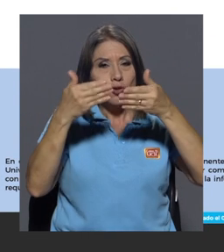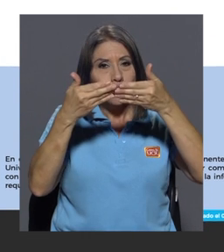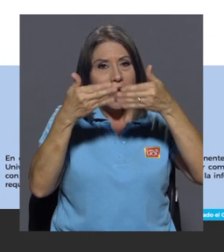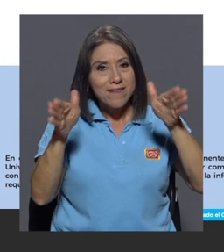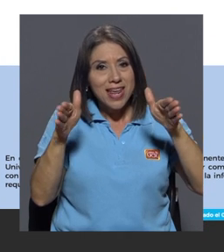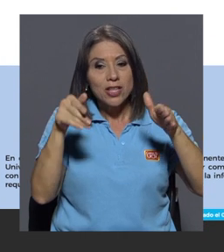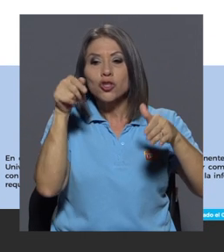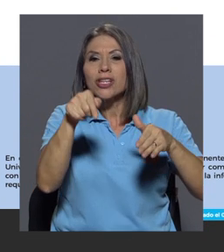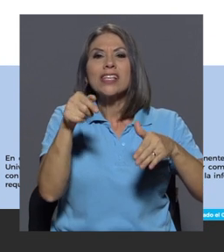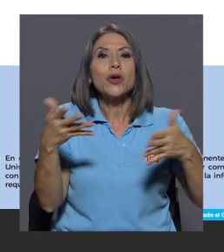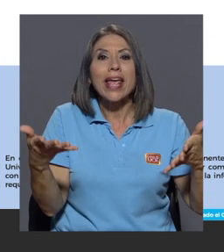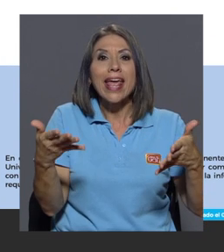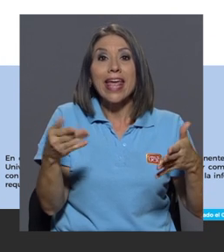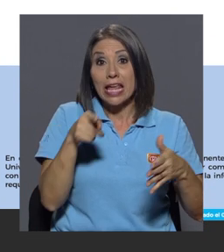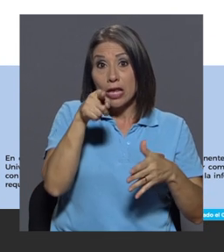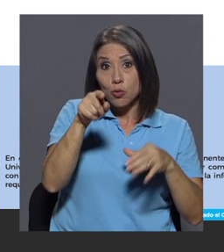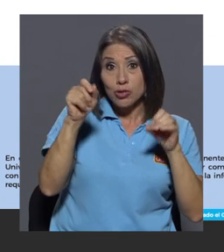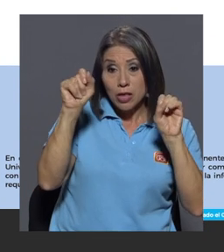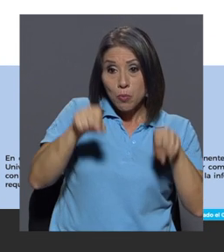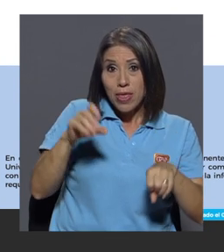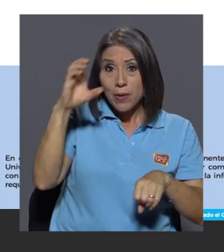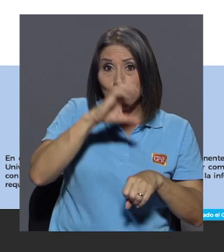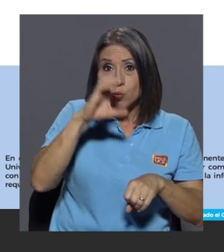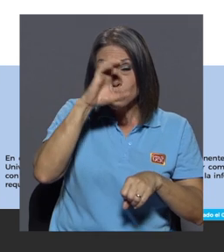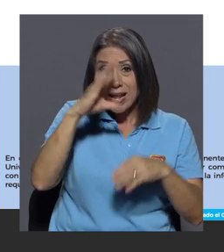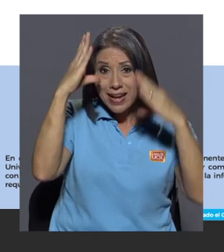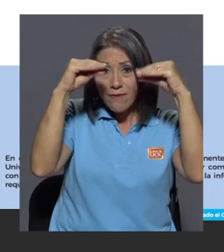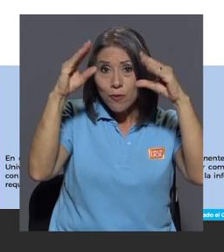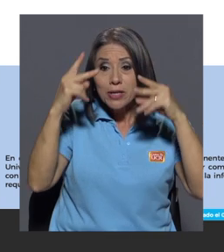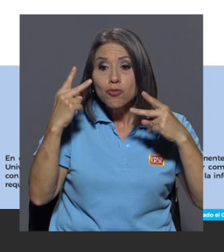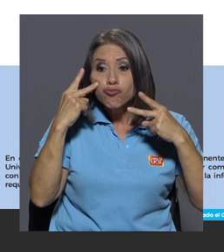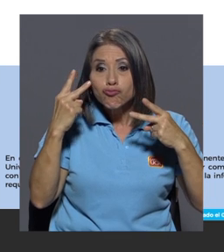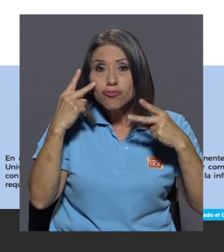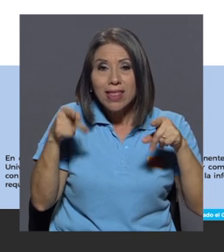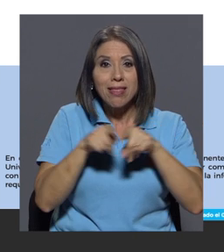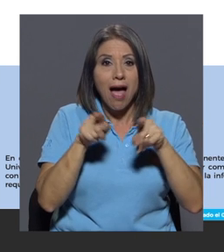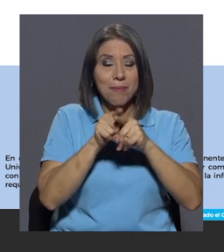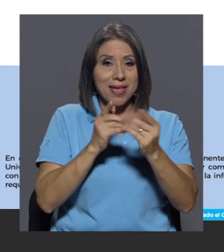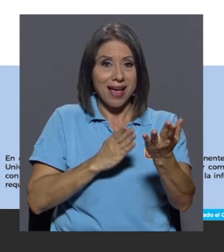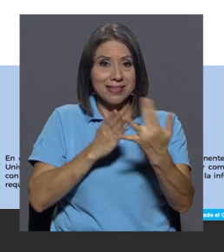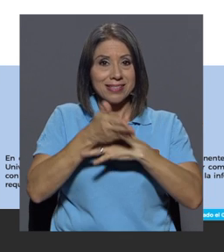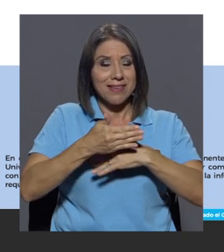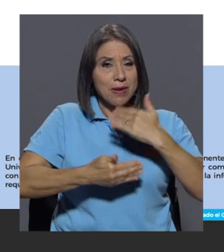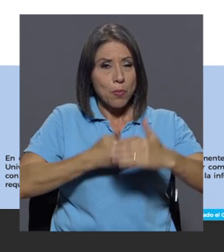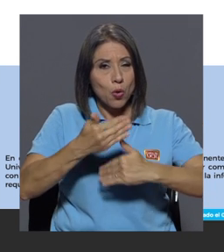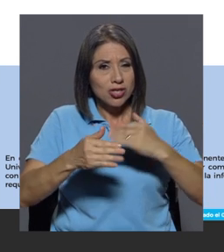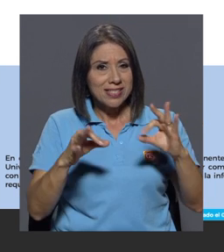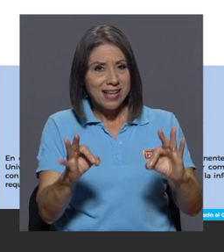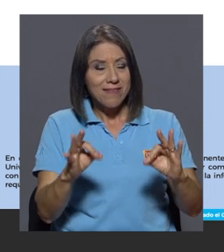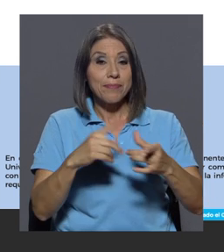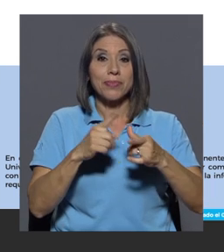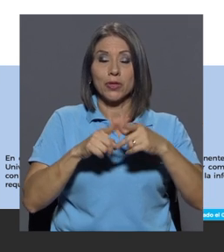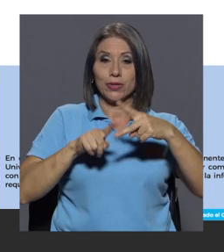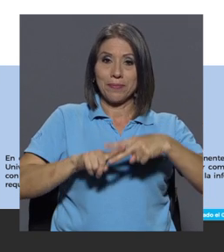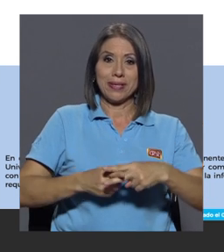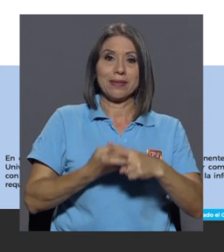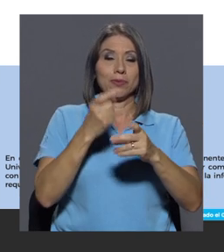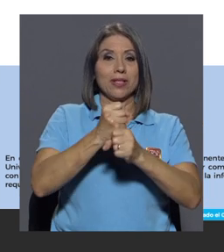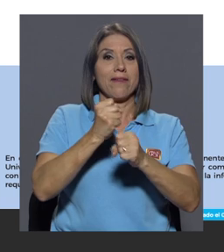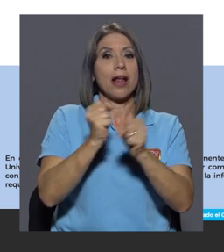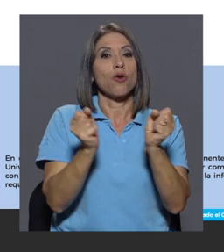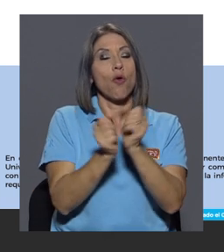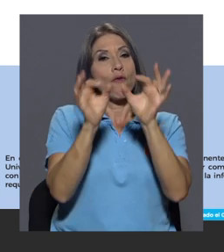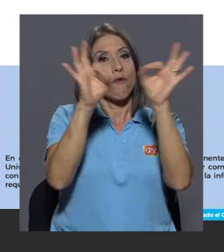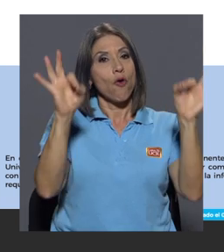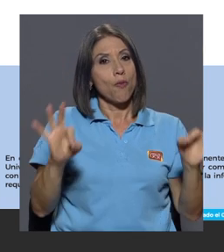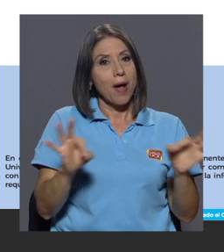es no solo encontrar la información en un formato visible, sino en un formato accesible y procesable. Entonces, empezamos a trabajar con formatos que